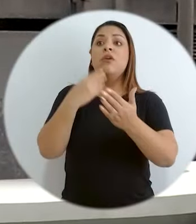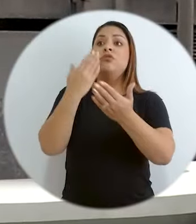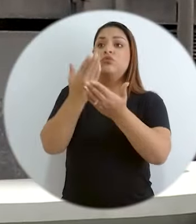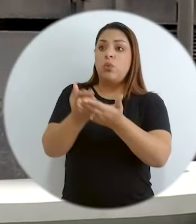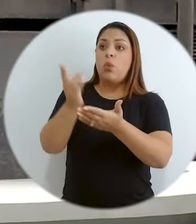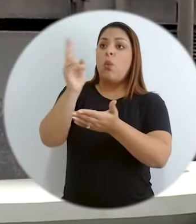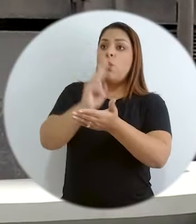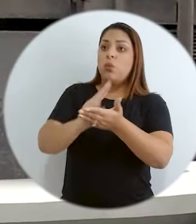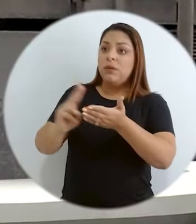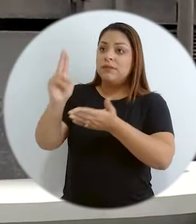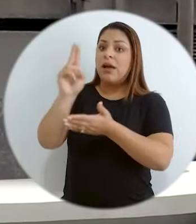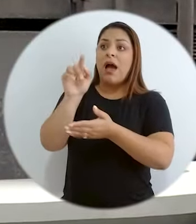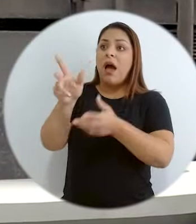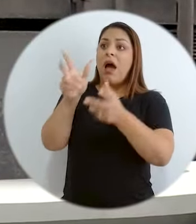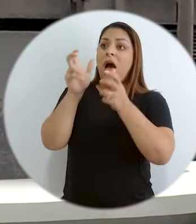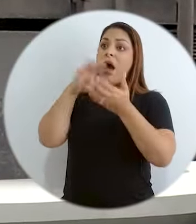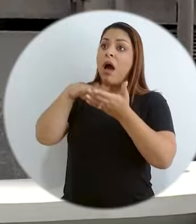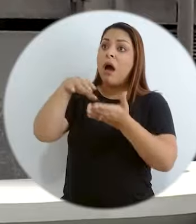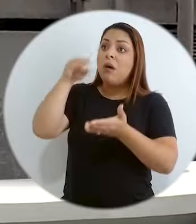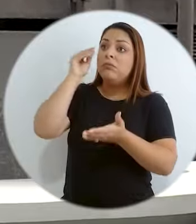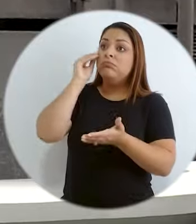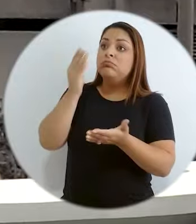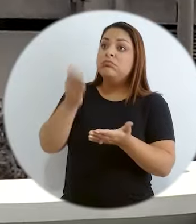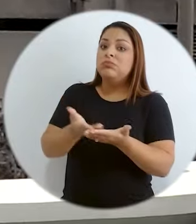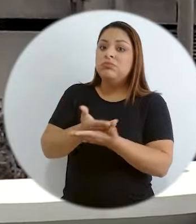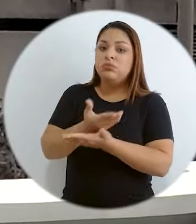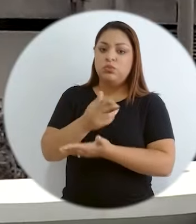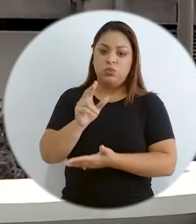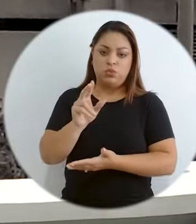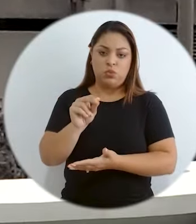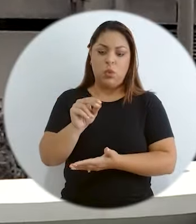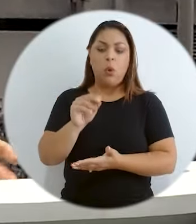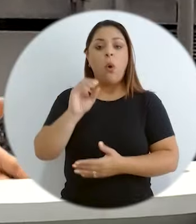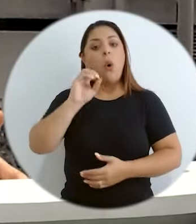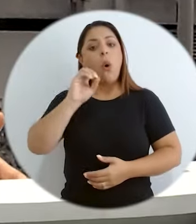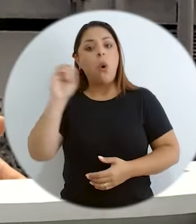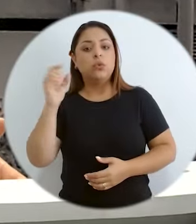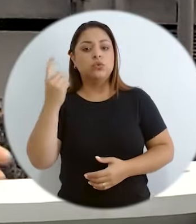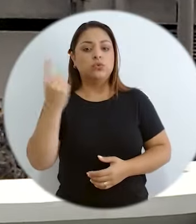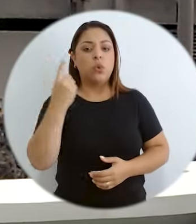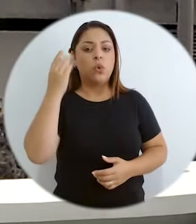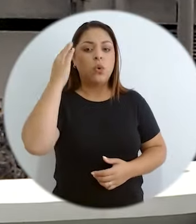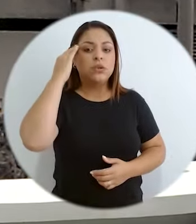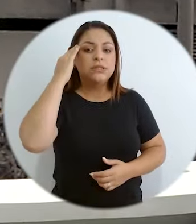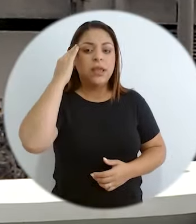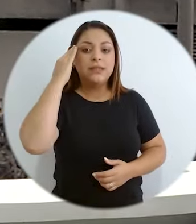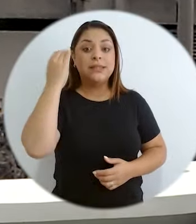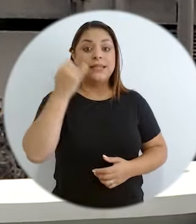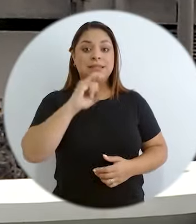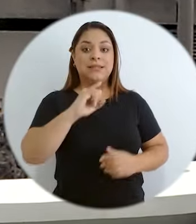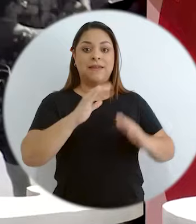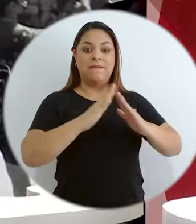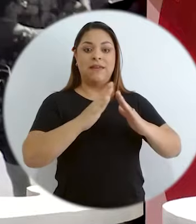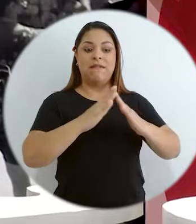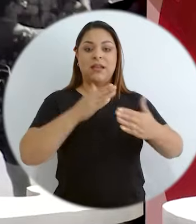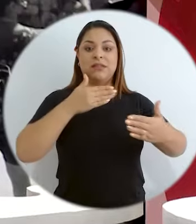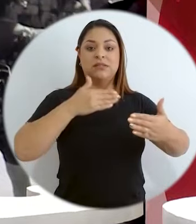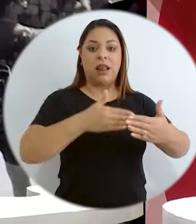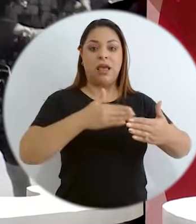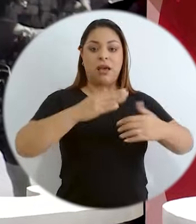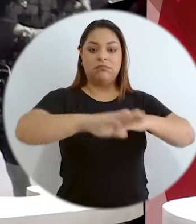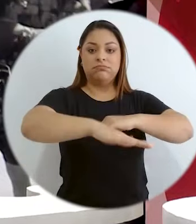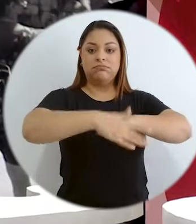a la universidad o tomamos conciencia, por ejemplo, solo si vivimos en la costa y venimos de la costa o vivimos en